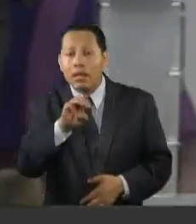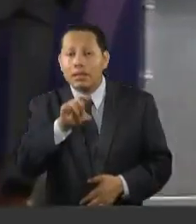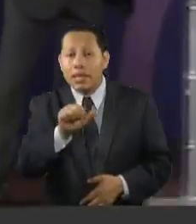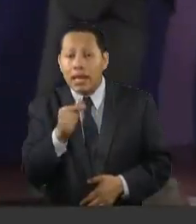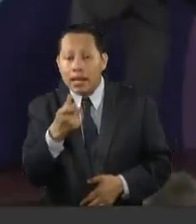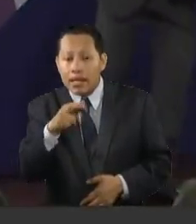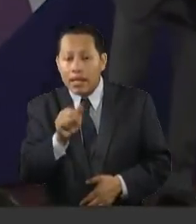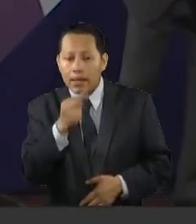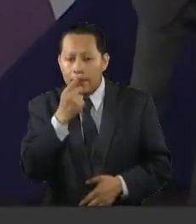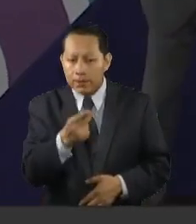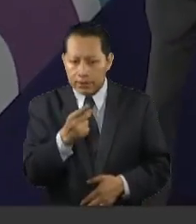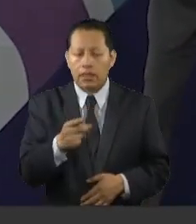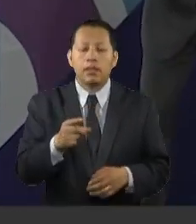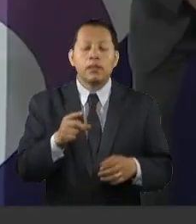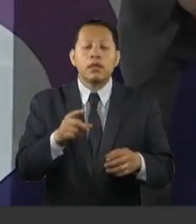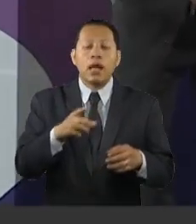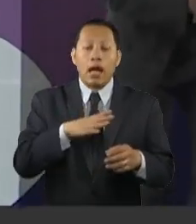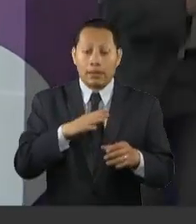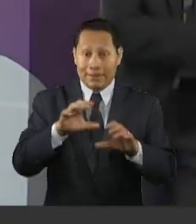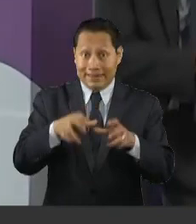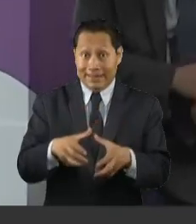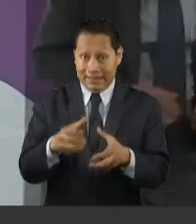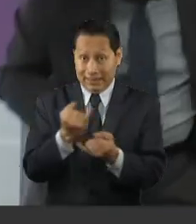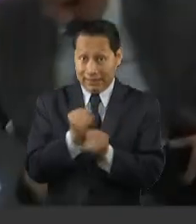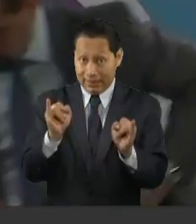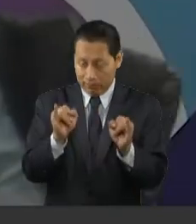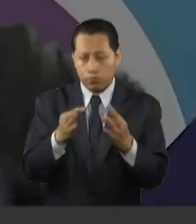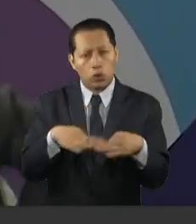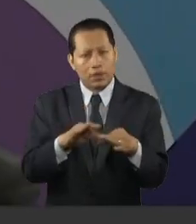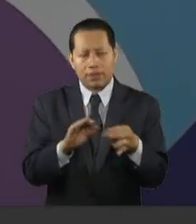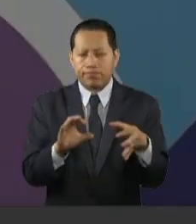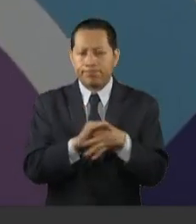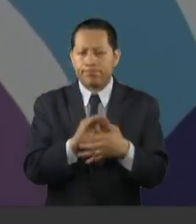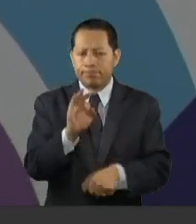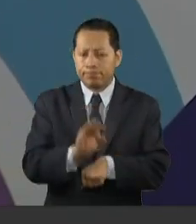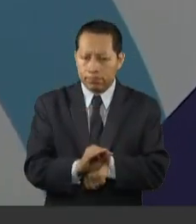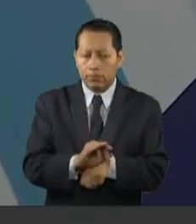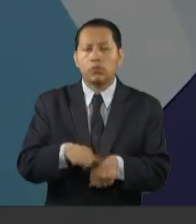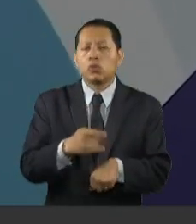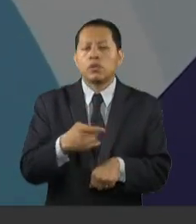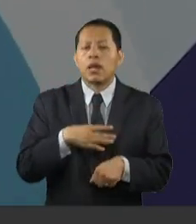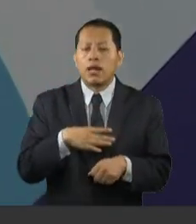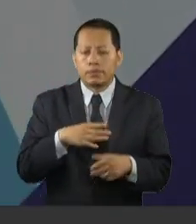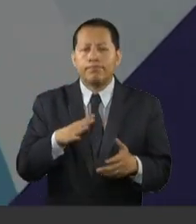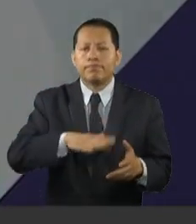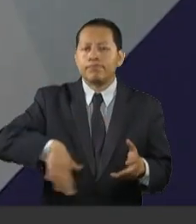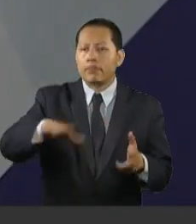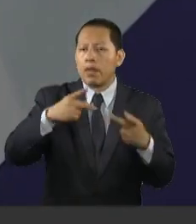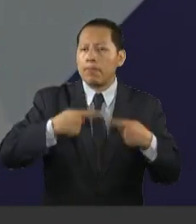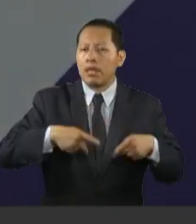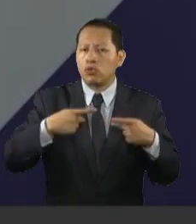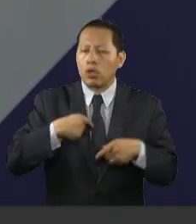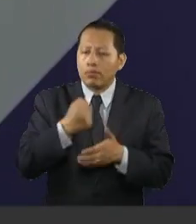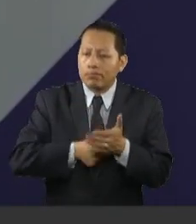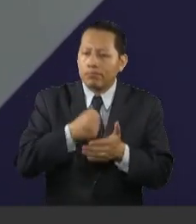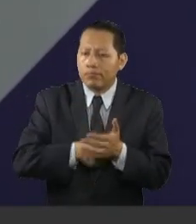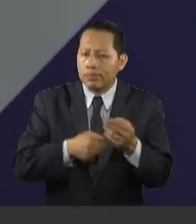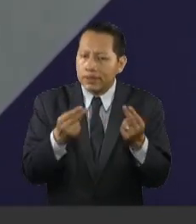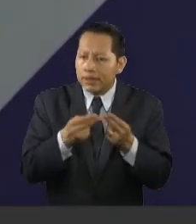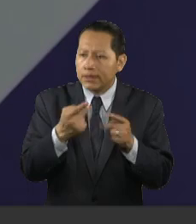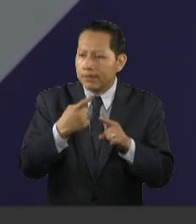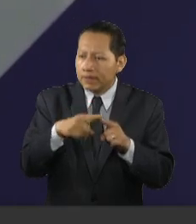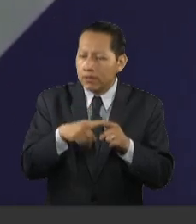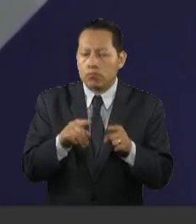por la defensa de los órganos constitucionales autónomos, pues construyen un puente con las demandas ciudadanas, además de que contribuyen a la